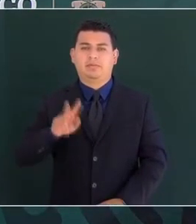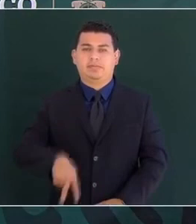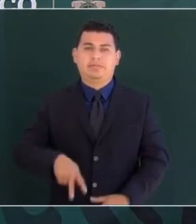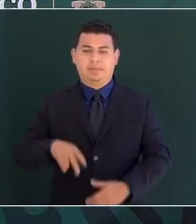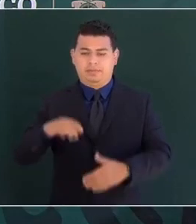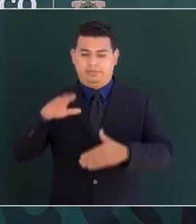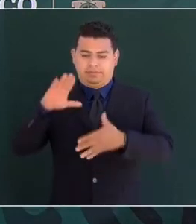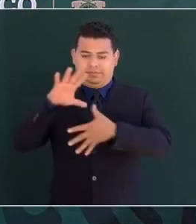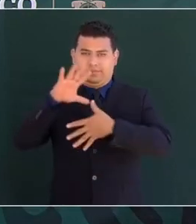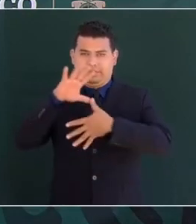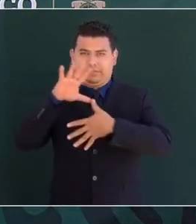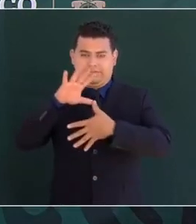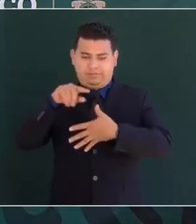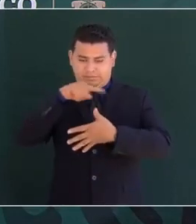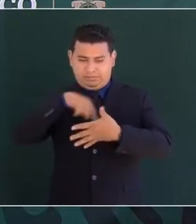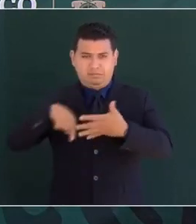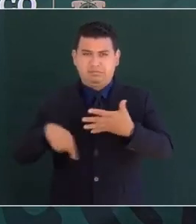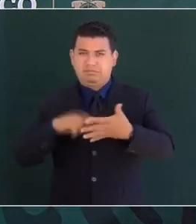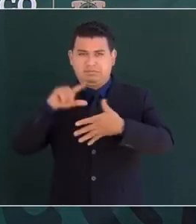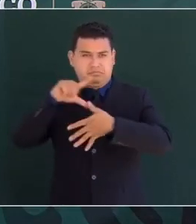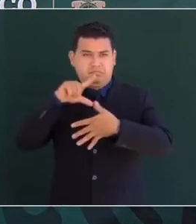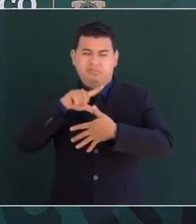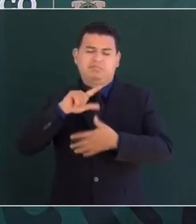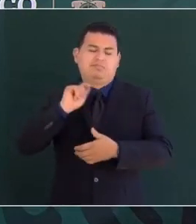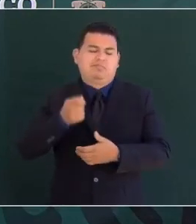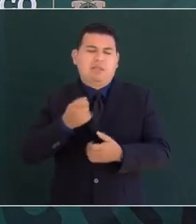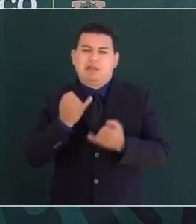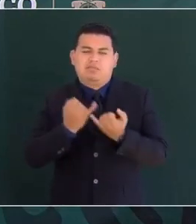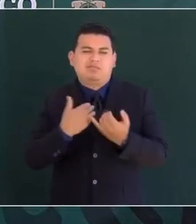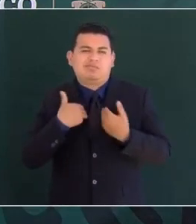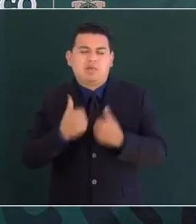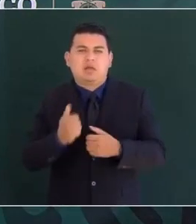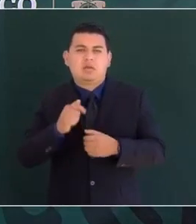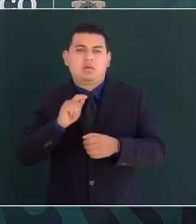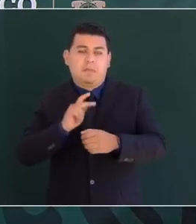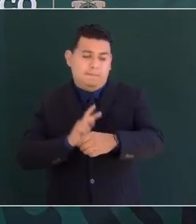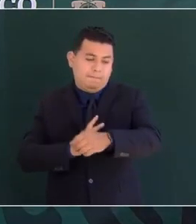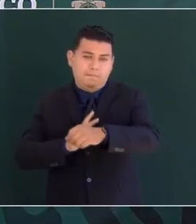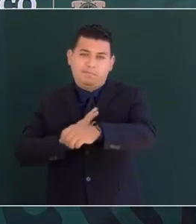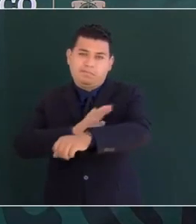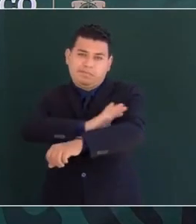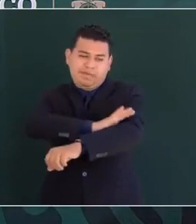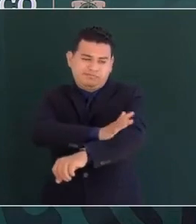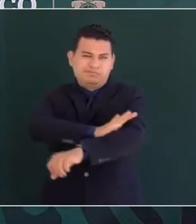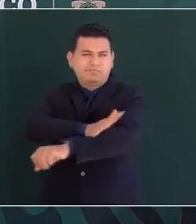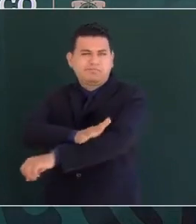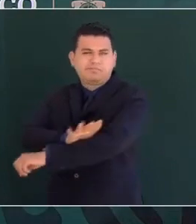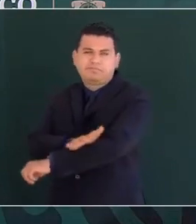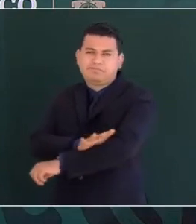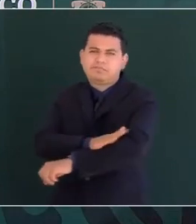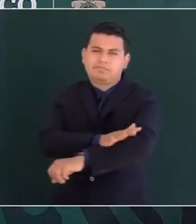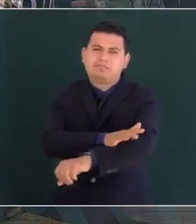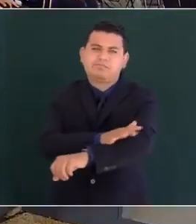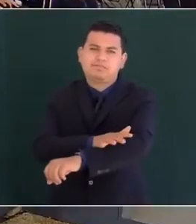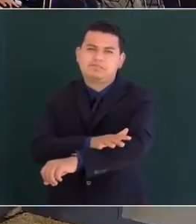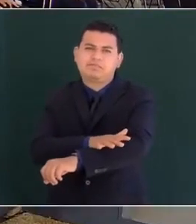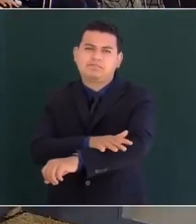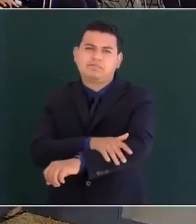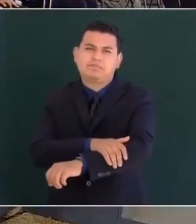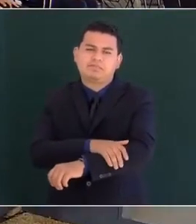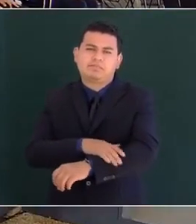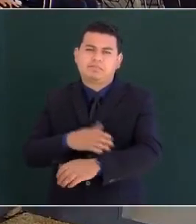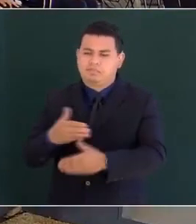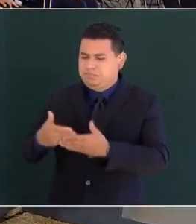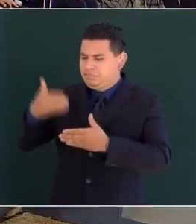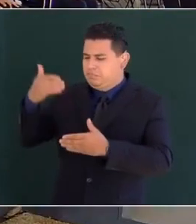discriminación en mi país. Como mi mamá y mi papá,